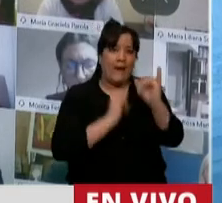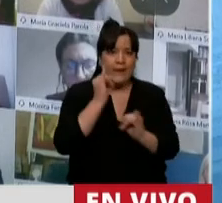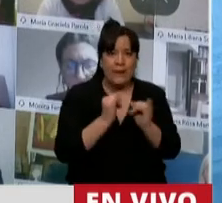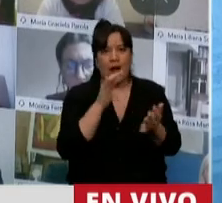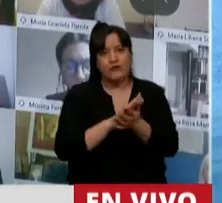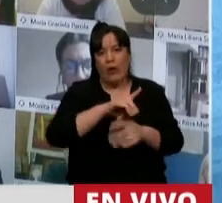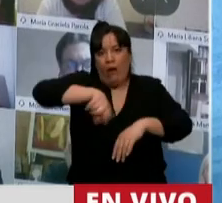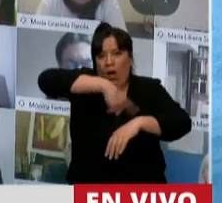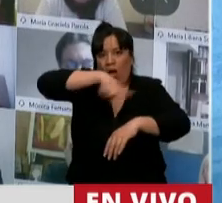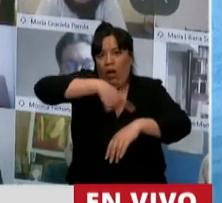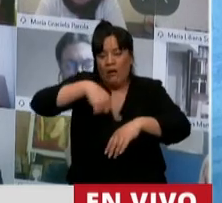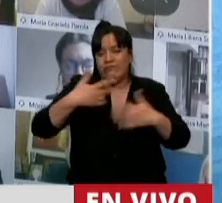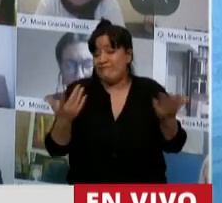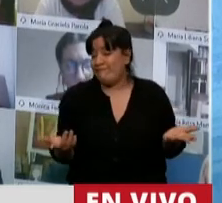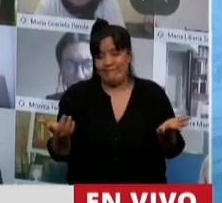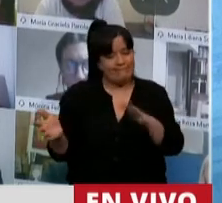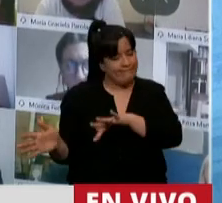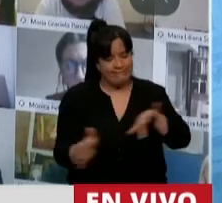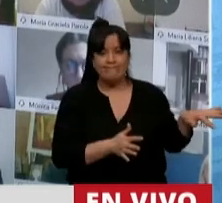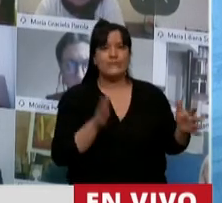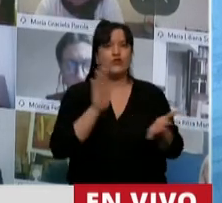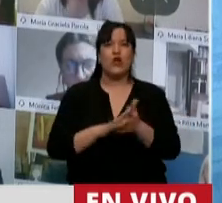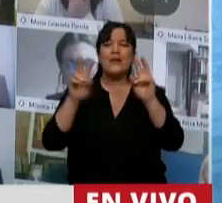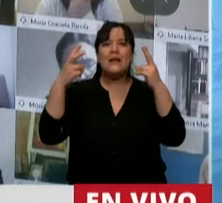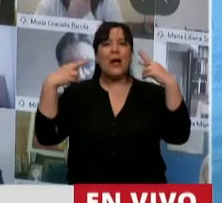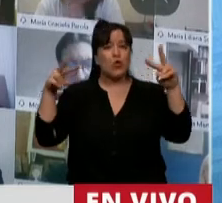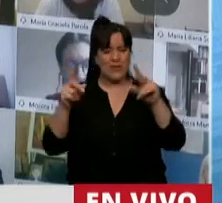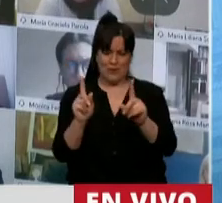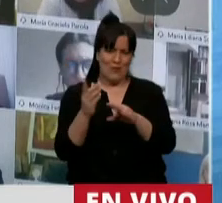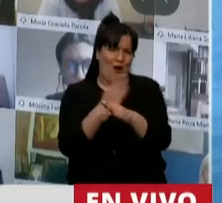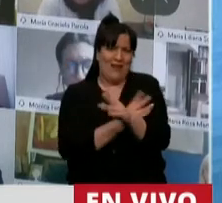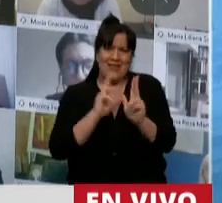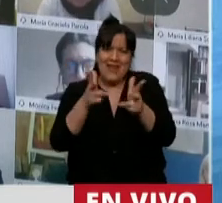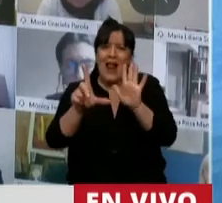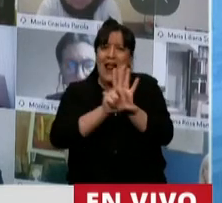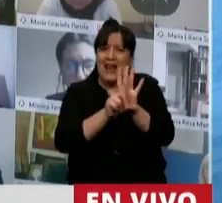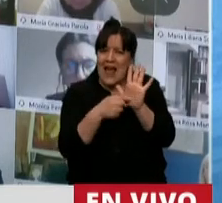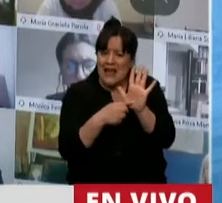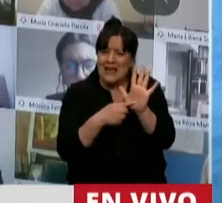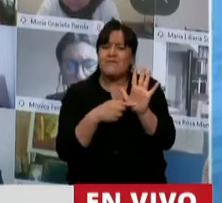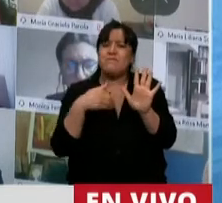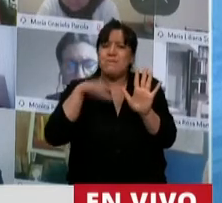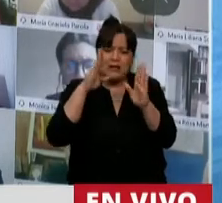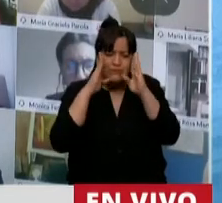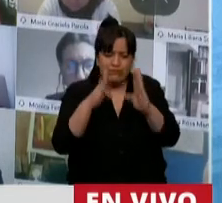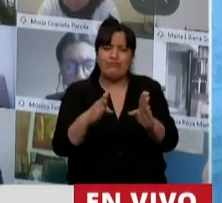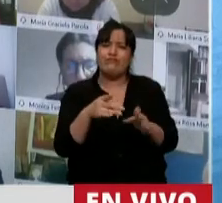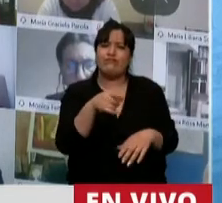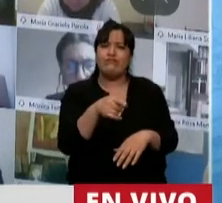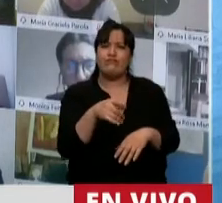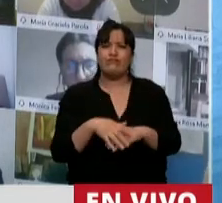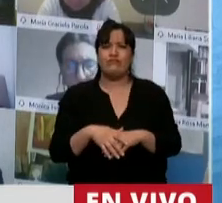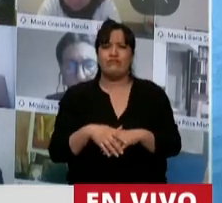En lo personal, decir, bueno, que el turismo, como se ha mencionado, esta ley particularmente ataca todas cuestiones